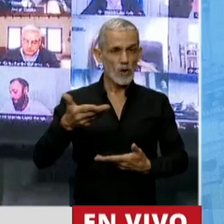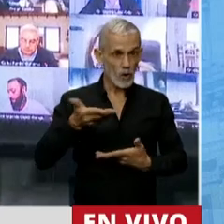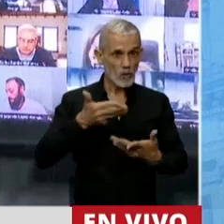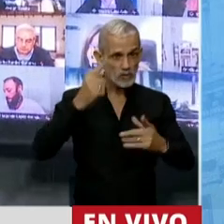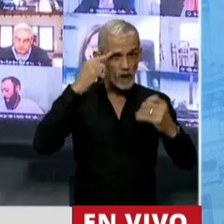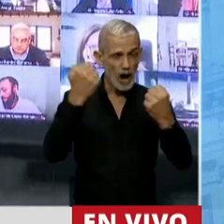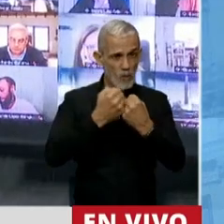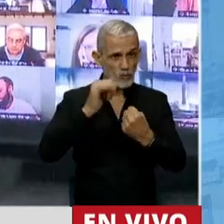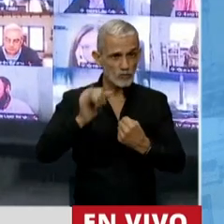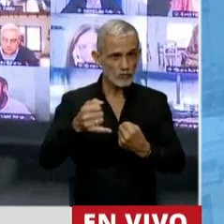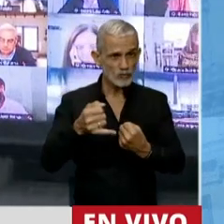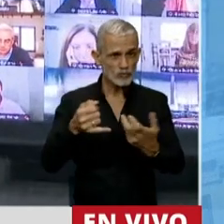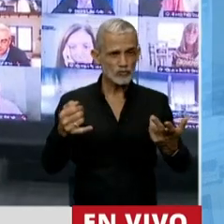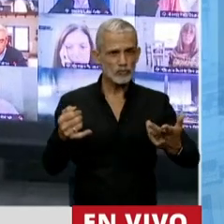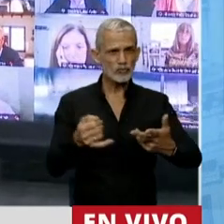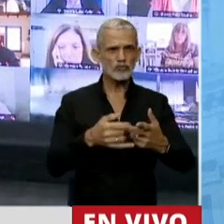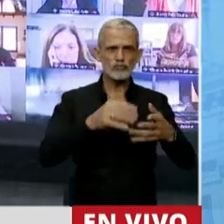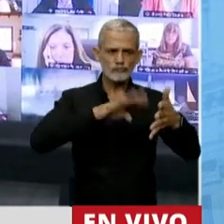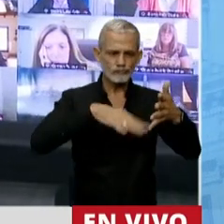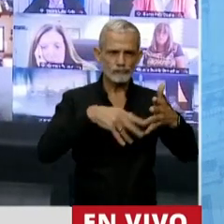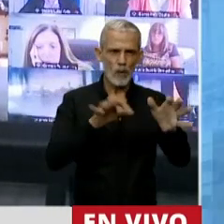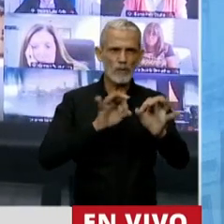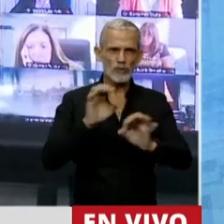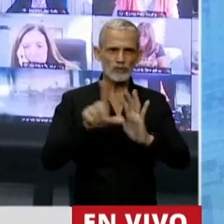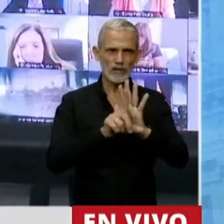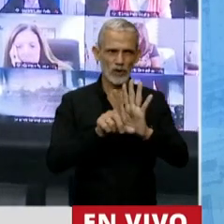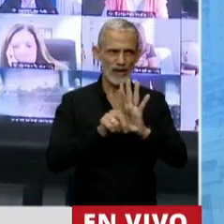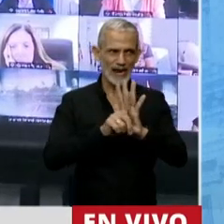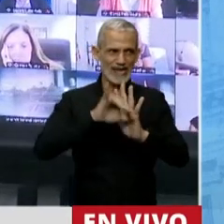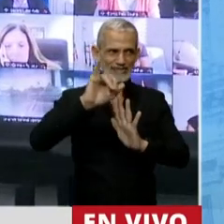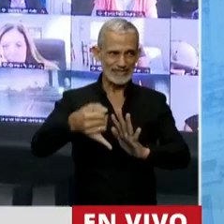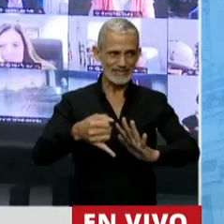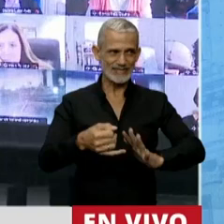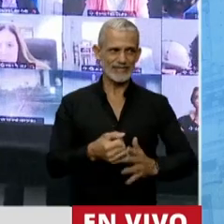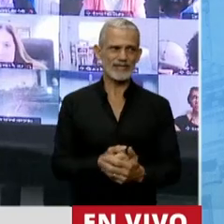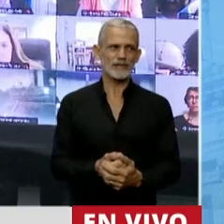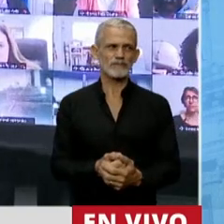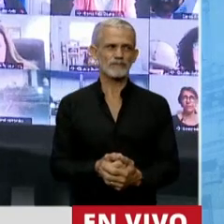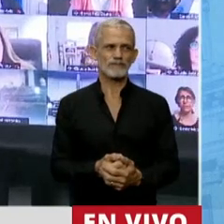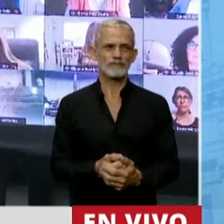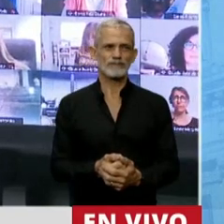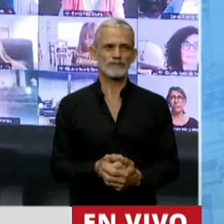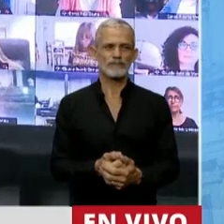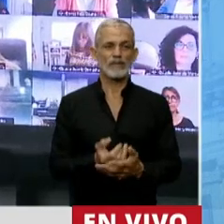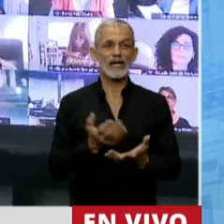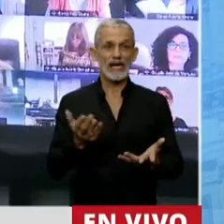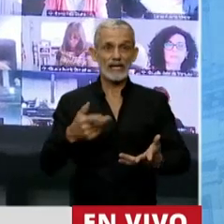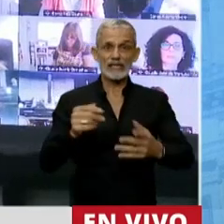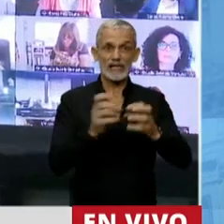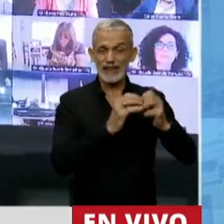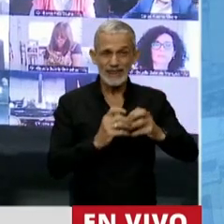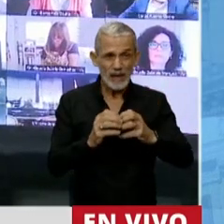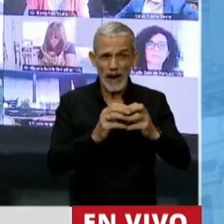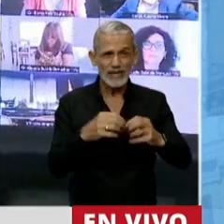enunciado y que tiene que ver con la importancia que tiene este debate